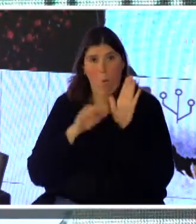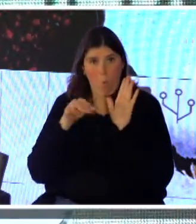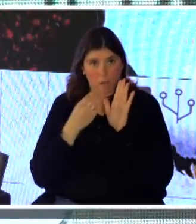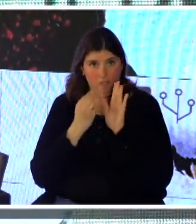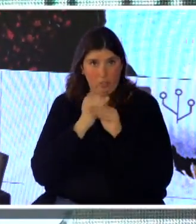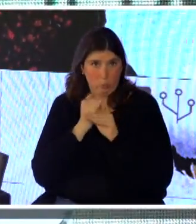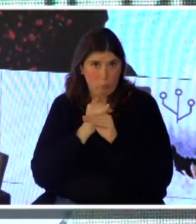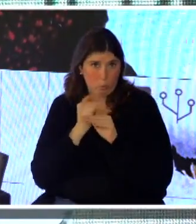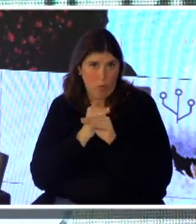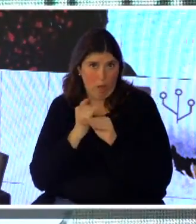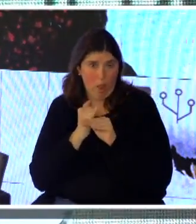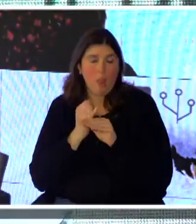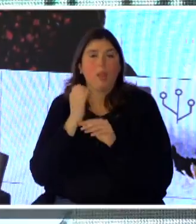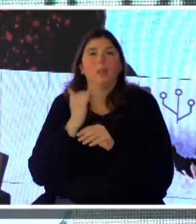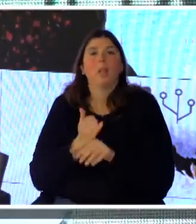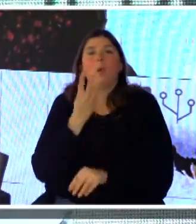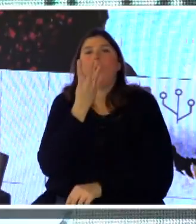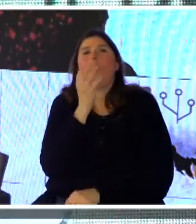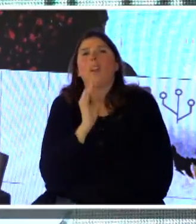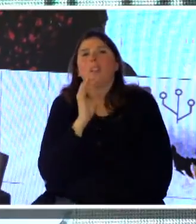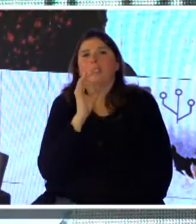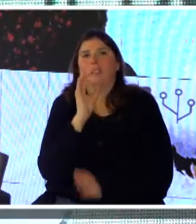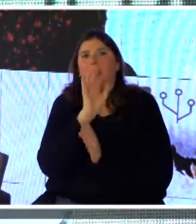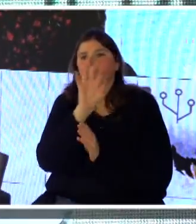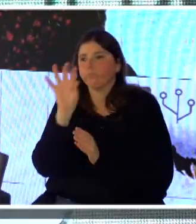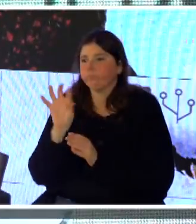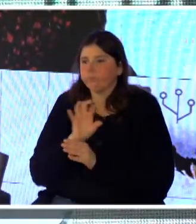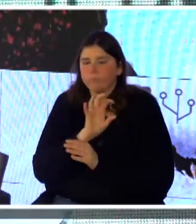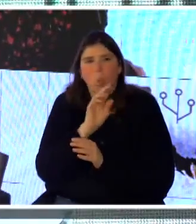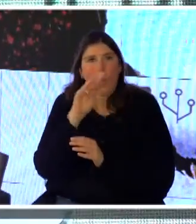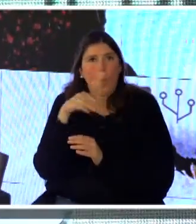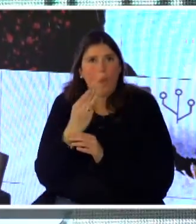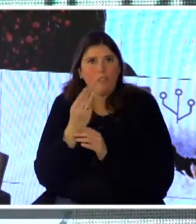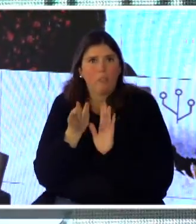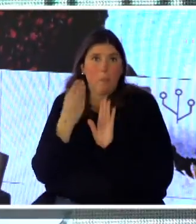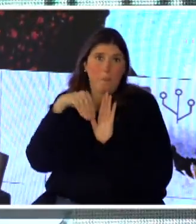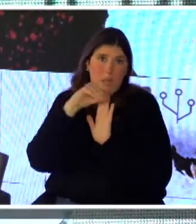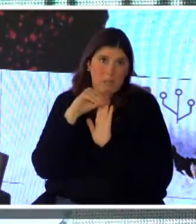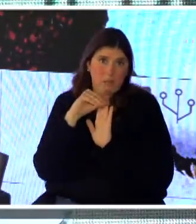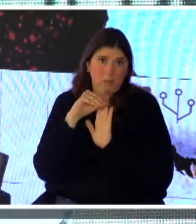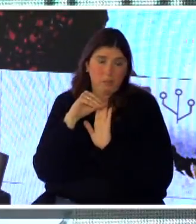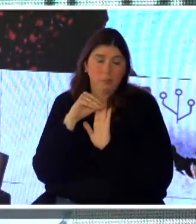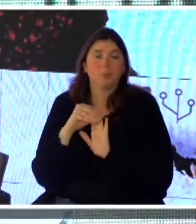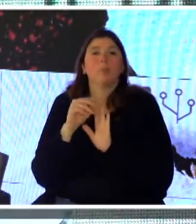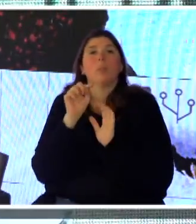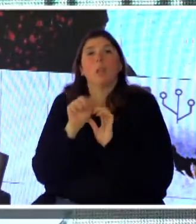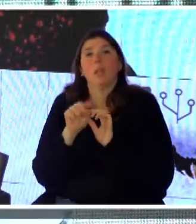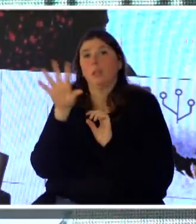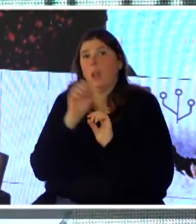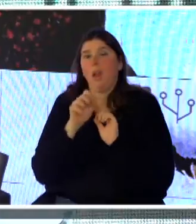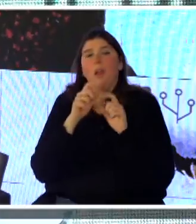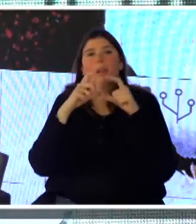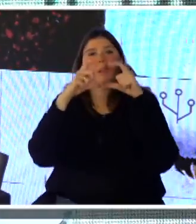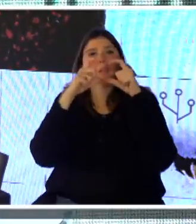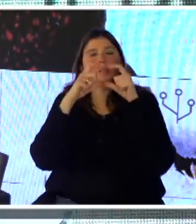tenemos 40 sitios web más, que la manera que me pareció mejor de presentárselas es de traerles los logos de